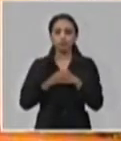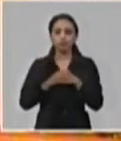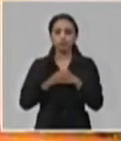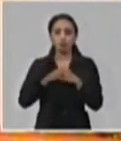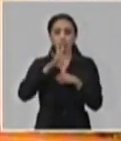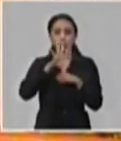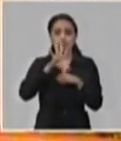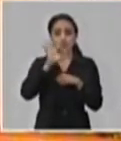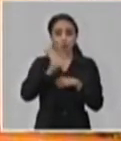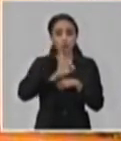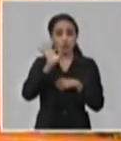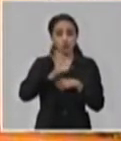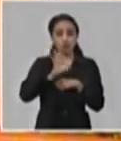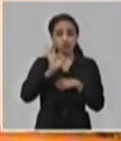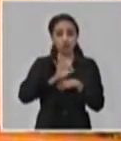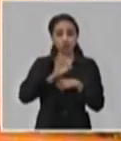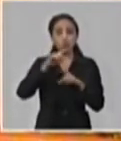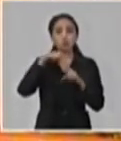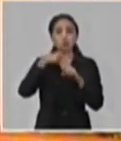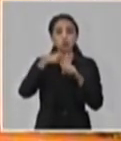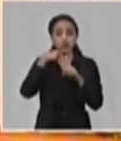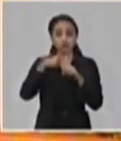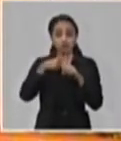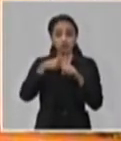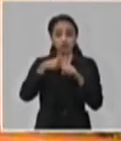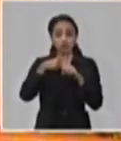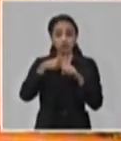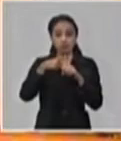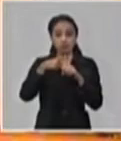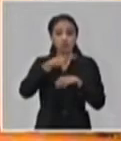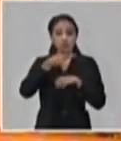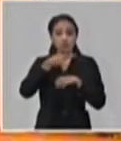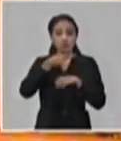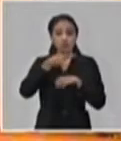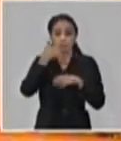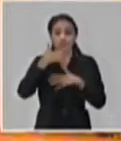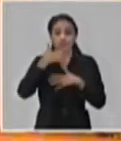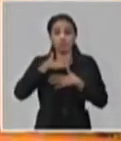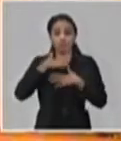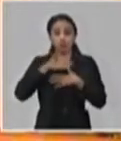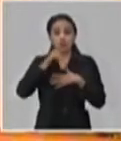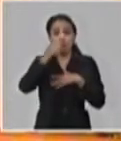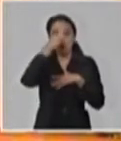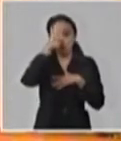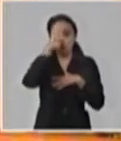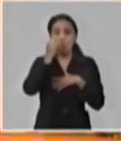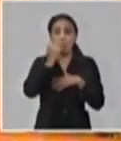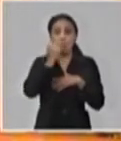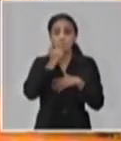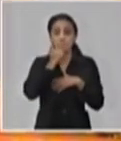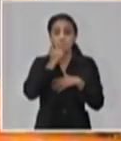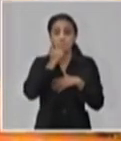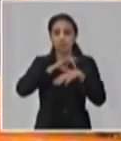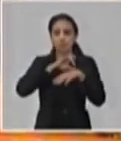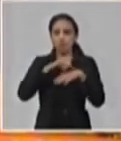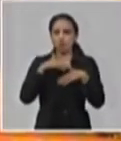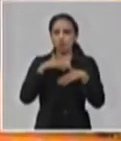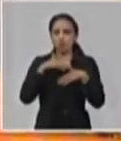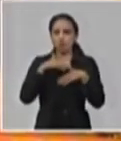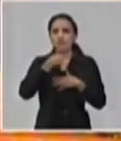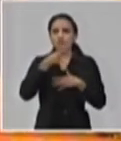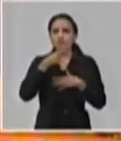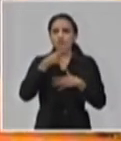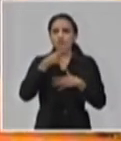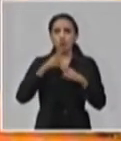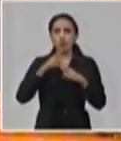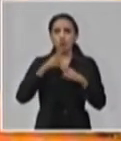45% han sido positivos a virus respiratorios. Lo que en Cuba hoy lo que está previamente son los virus de